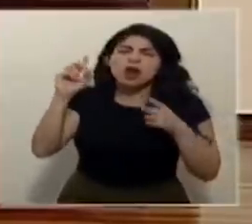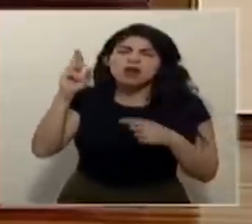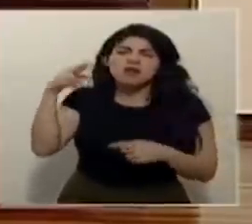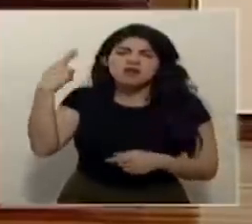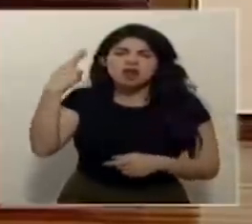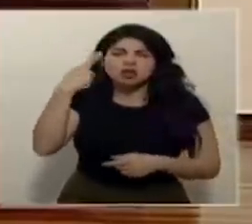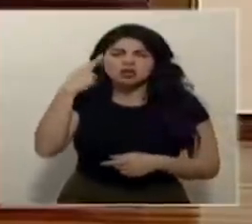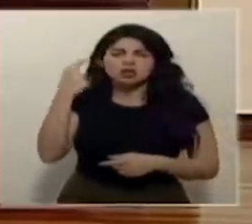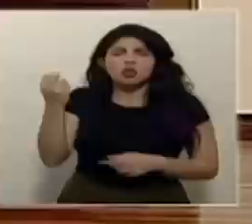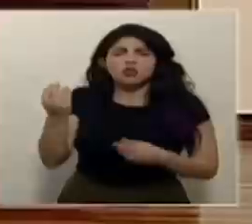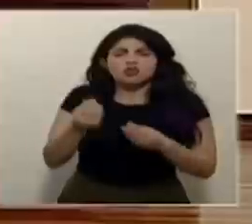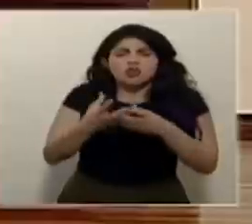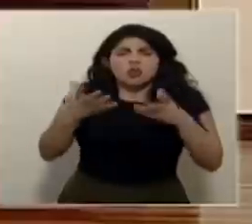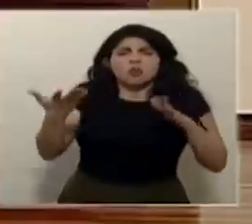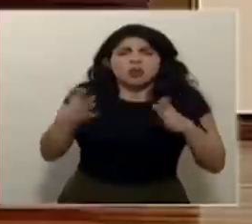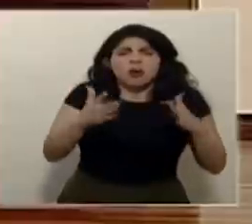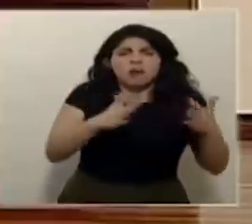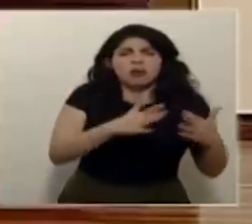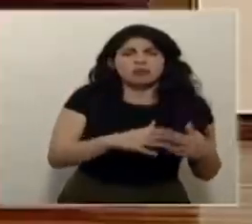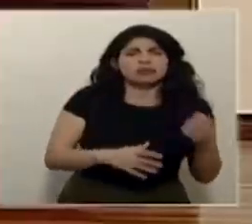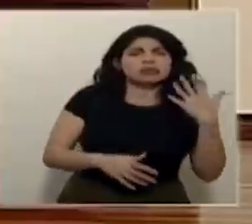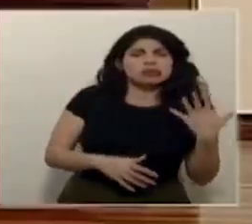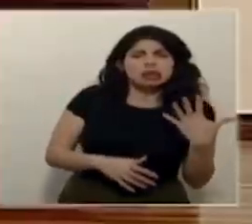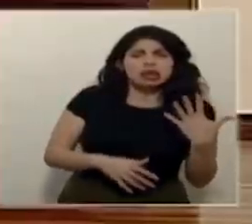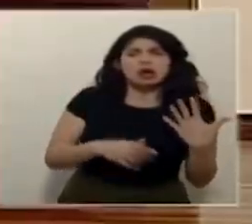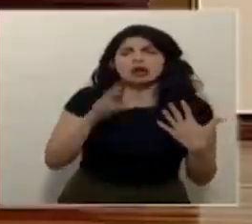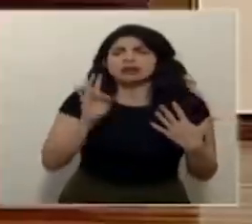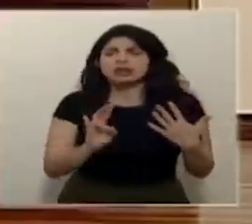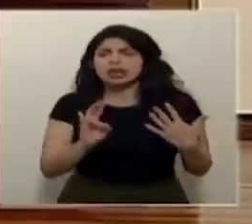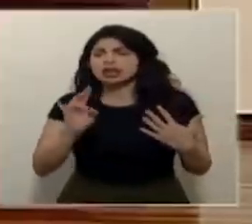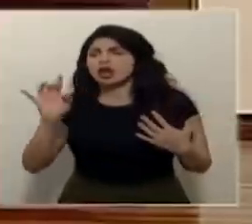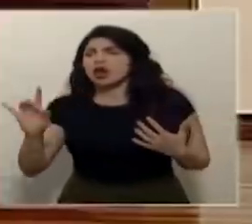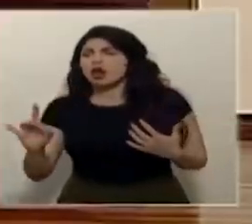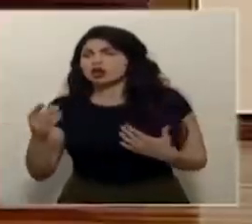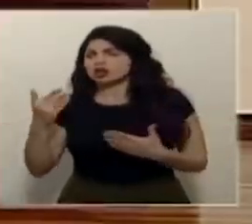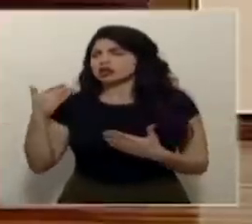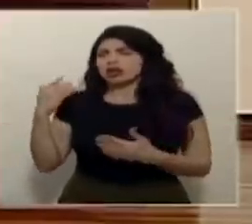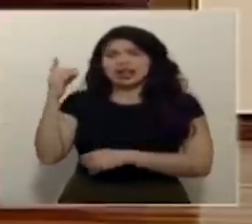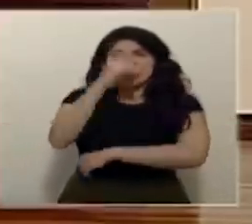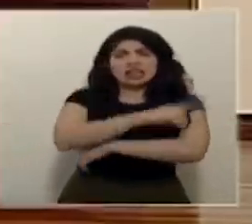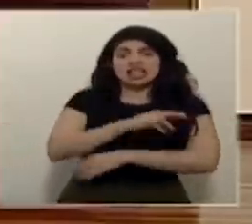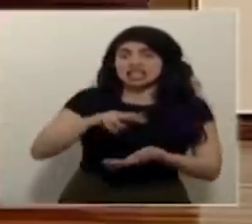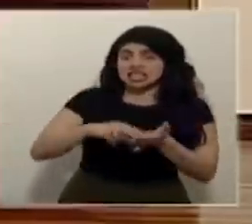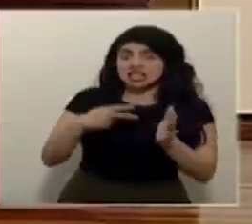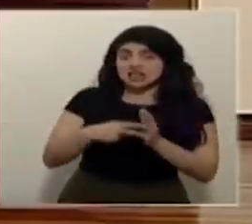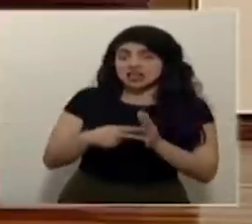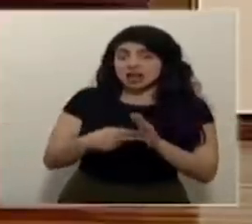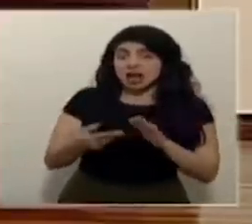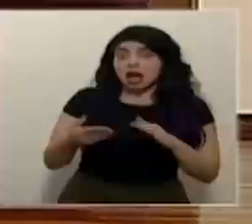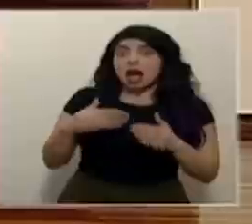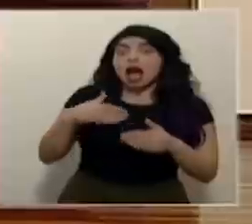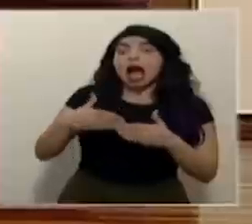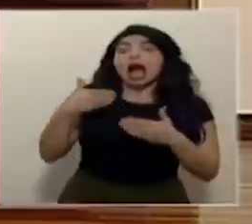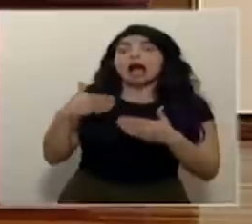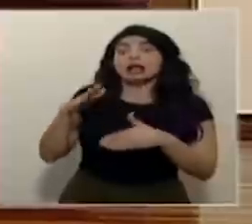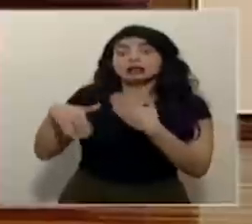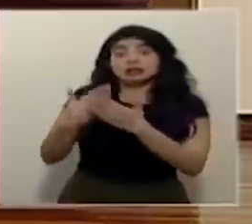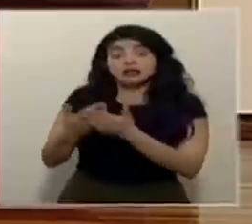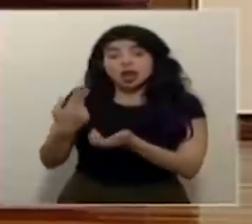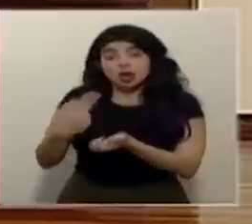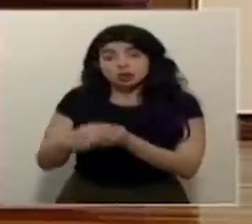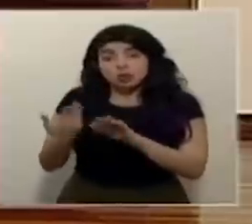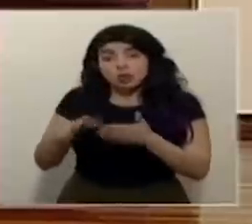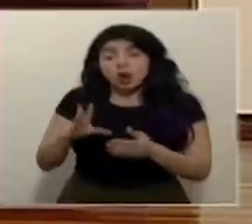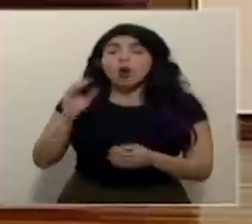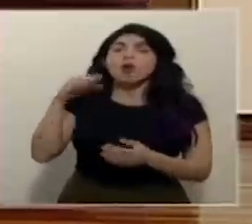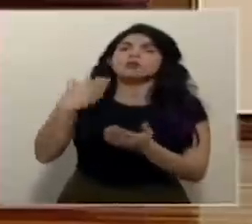brusco de personas fallecidas 5, 7 y 8 en los últimos días están muriendo antes de llegar a los hospitales o ya llegan